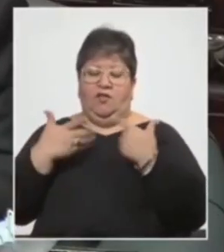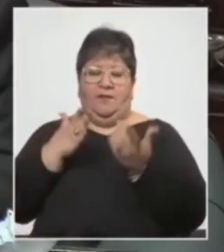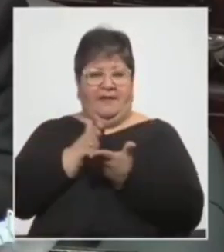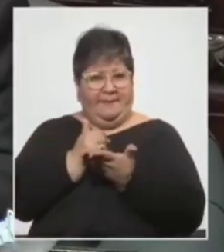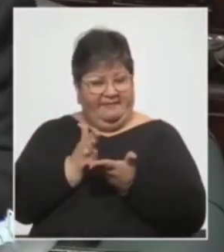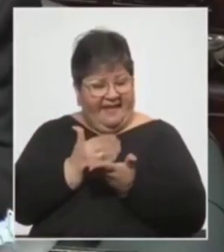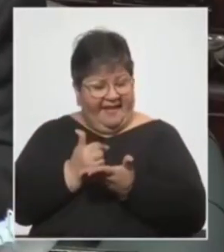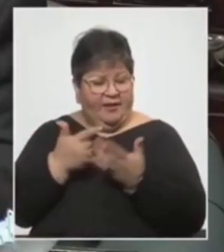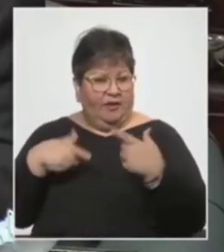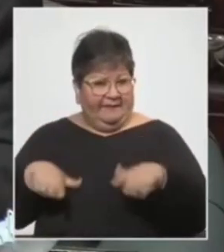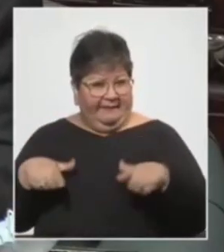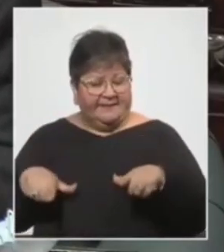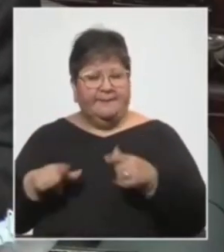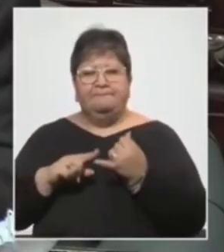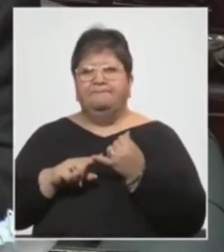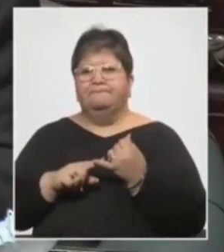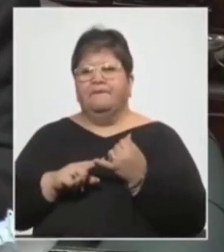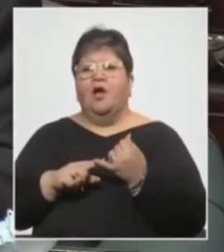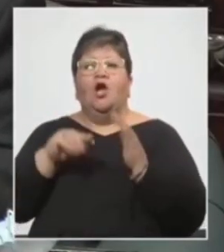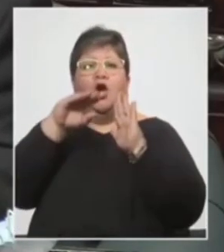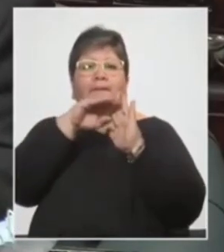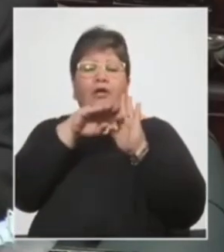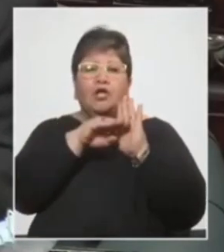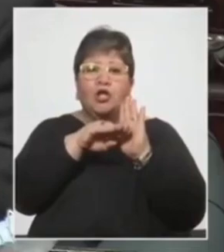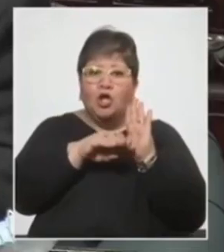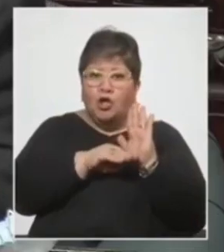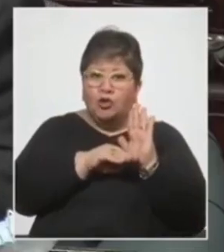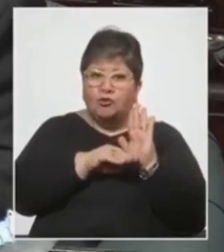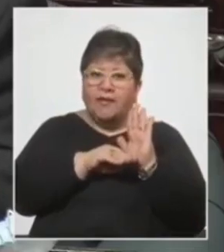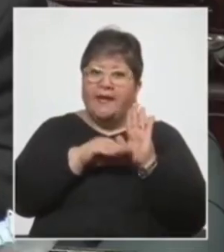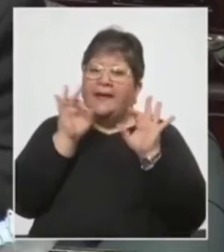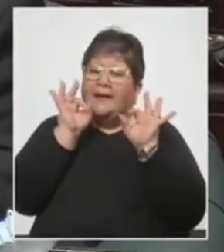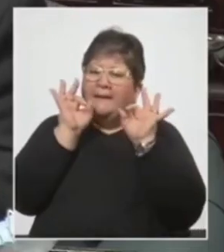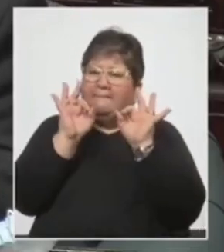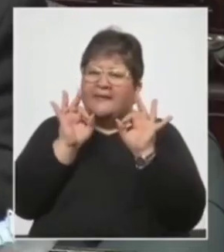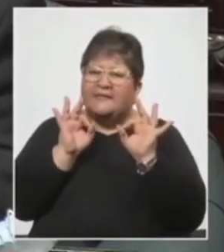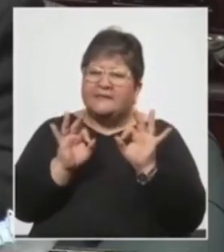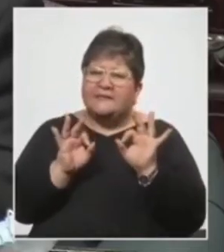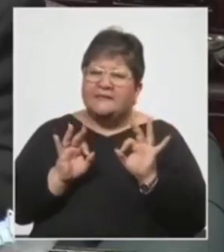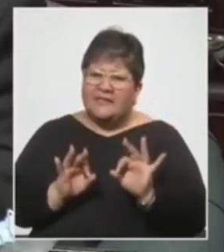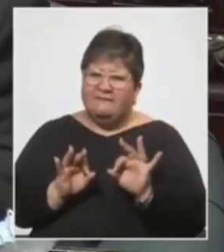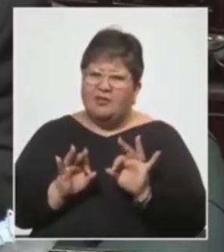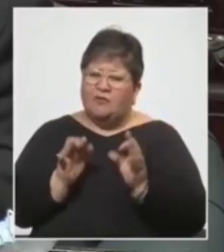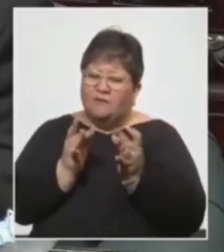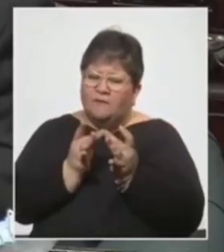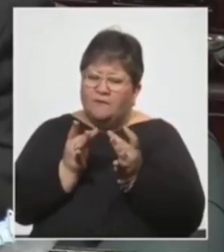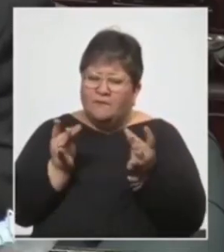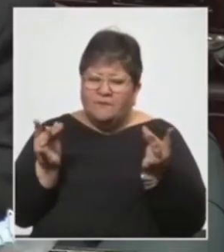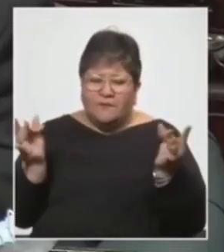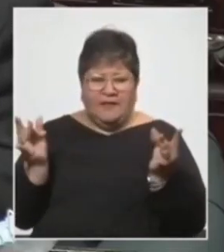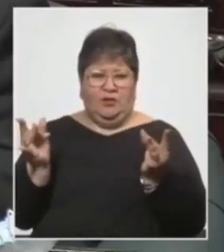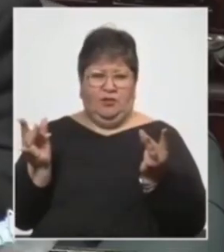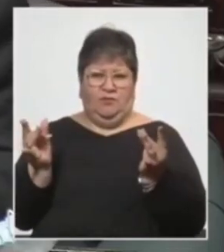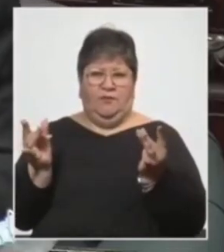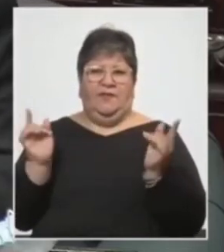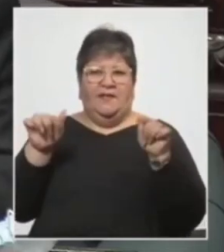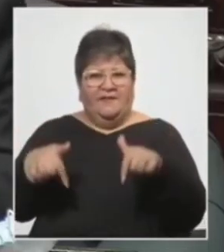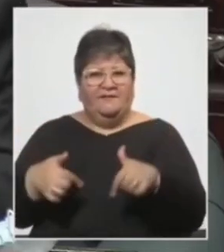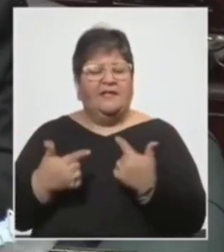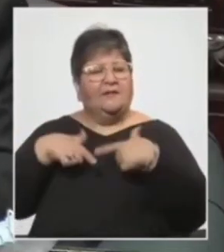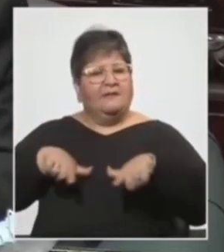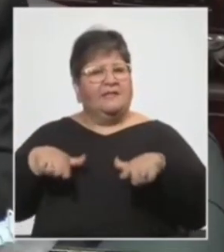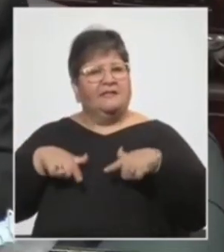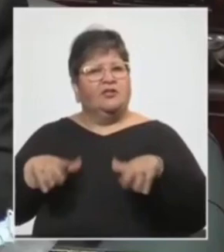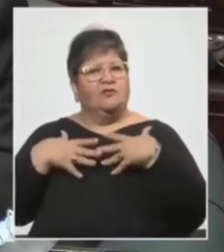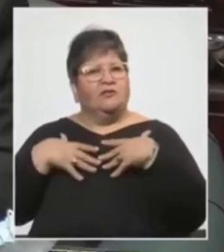con protocolos con protocolos específicos precisos finos que vengan desde el Ministerio de Salud